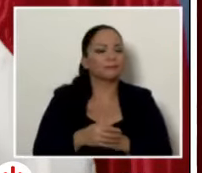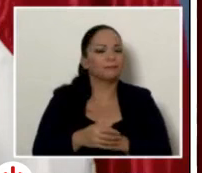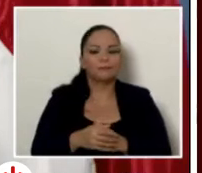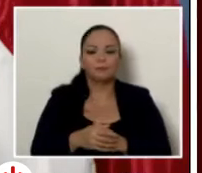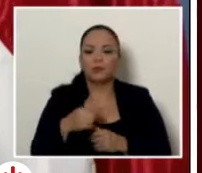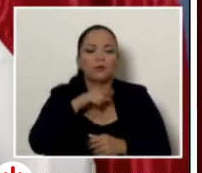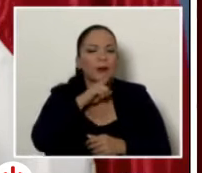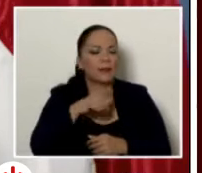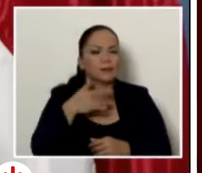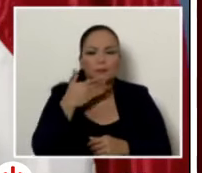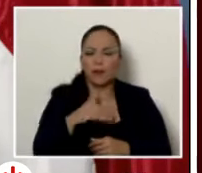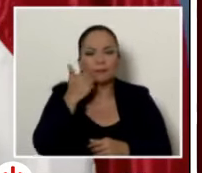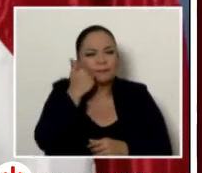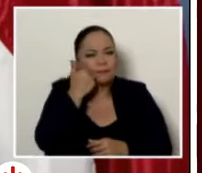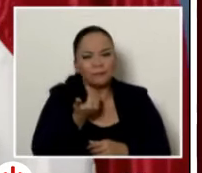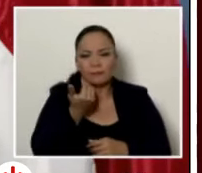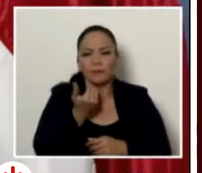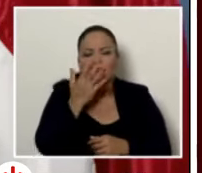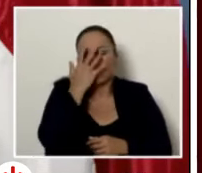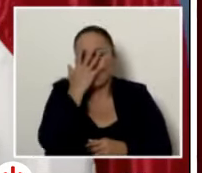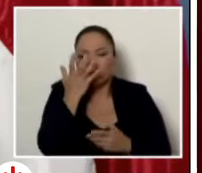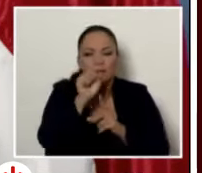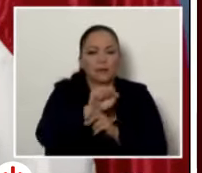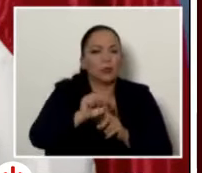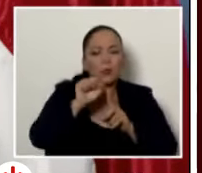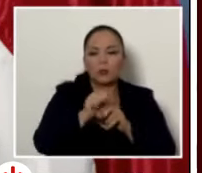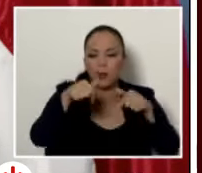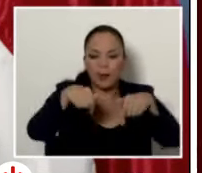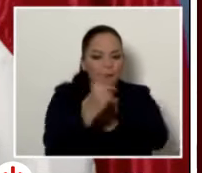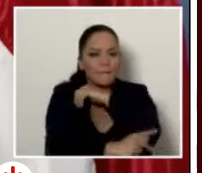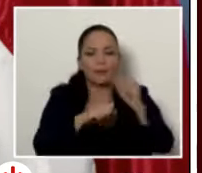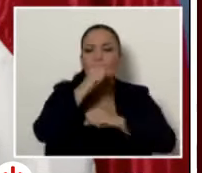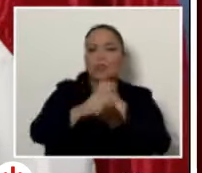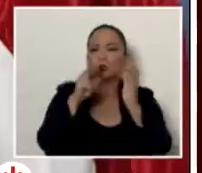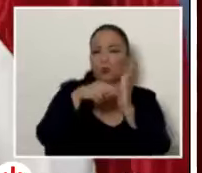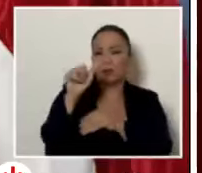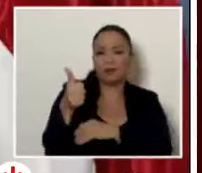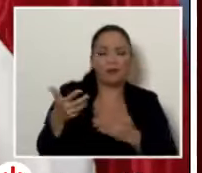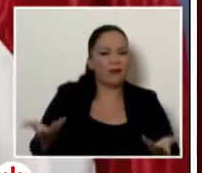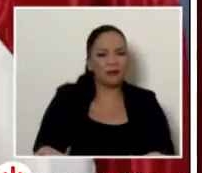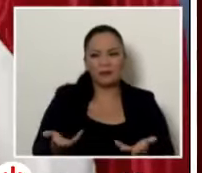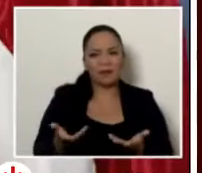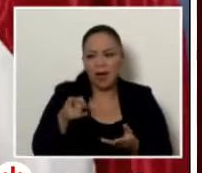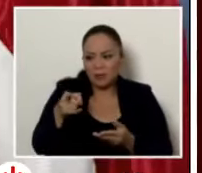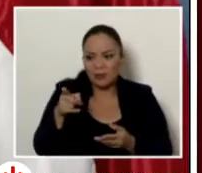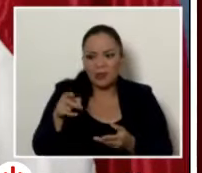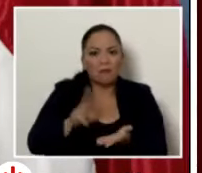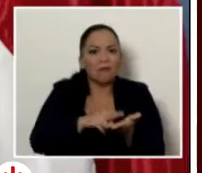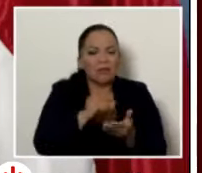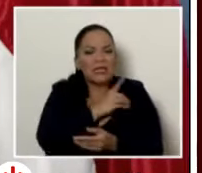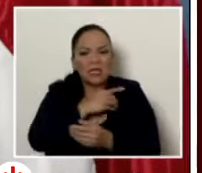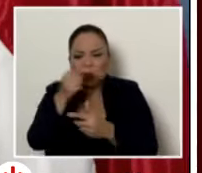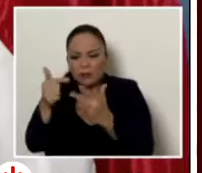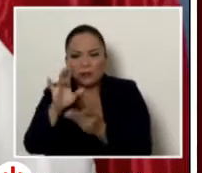es verdaderamente avergonzante que en este país, desde 2010, se hayan hecho estas cosas y no fue hasta